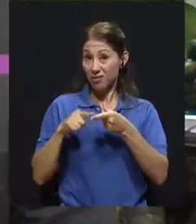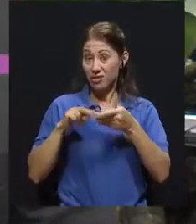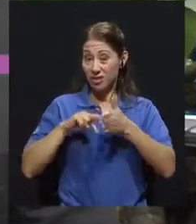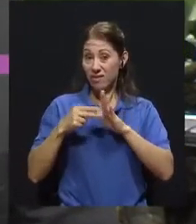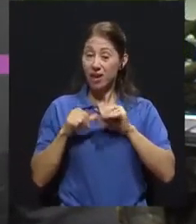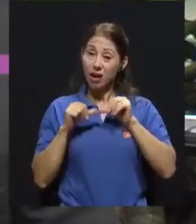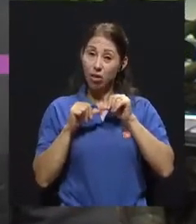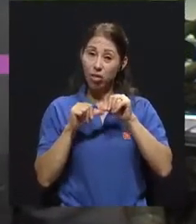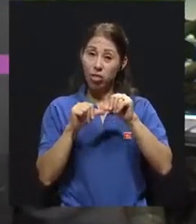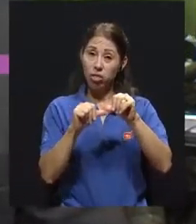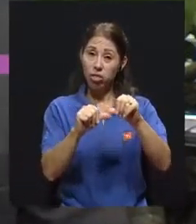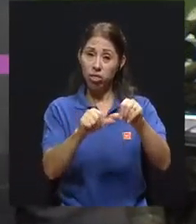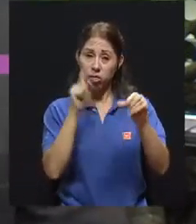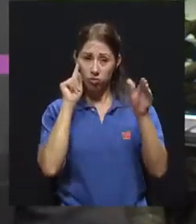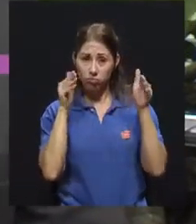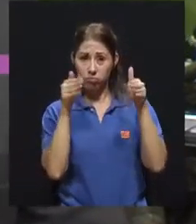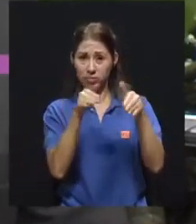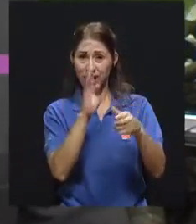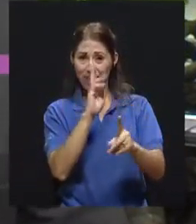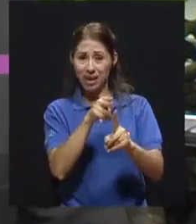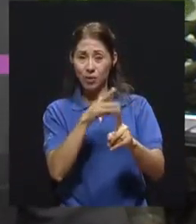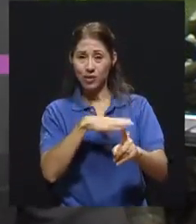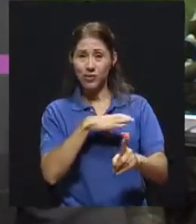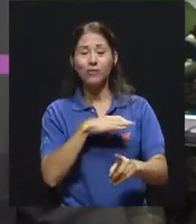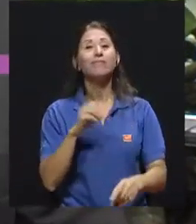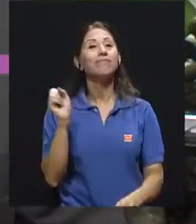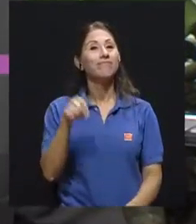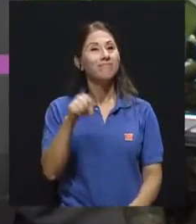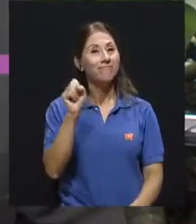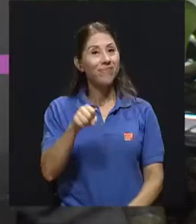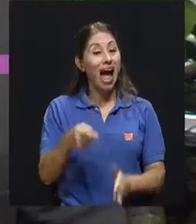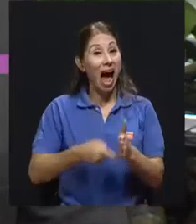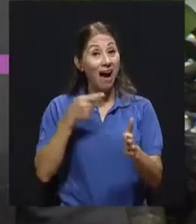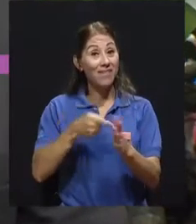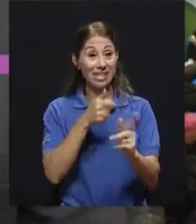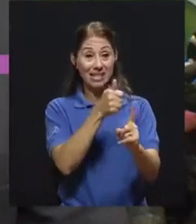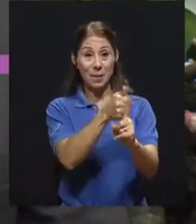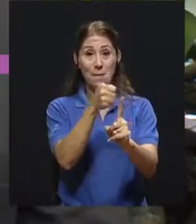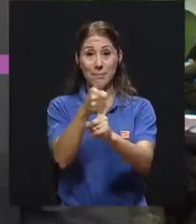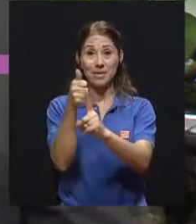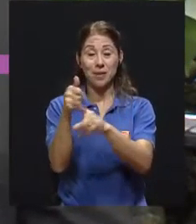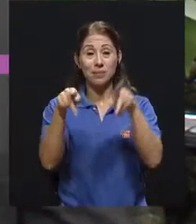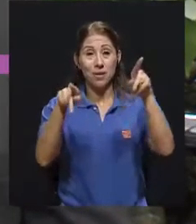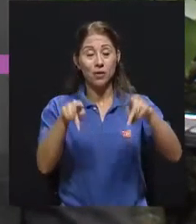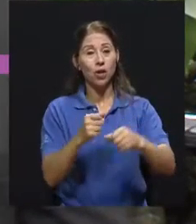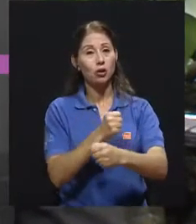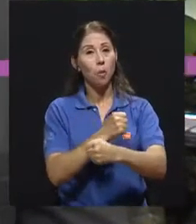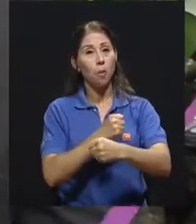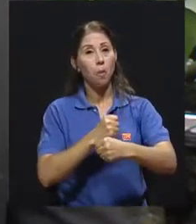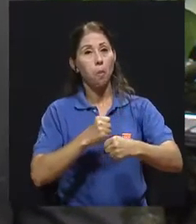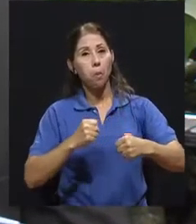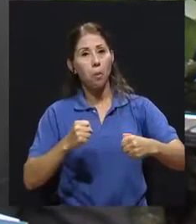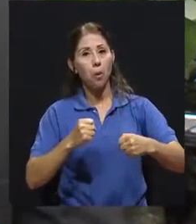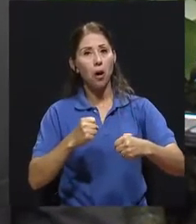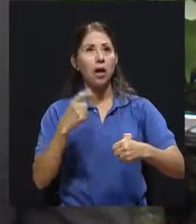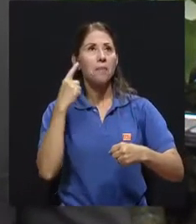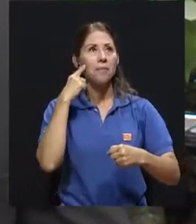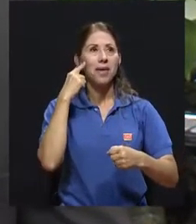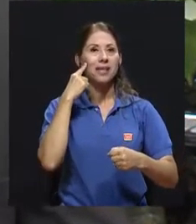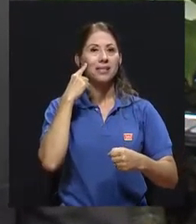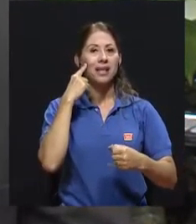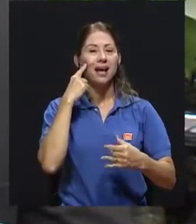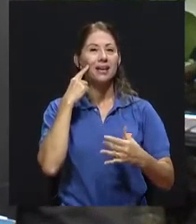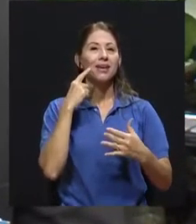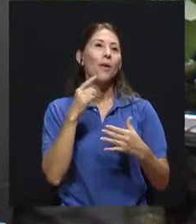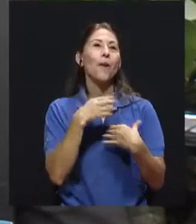condición. Y ellos mismos a veces juegan, se entran en el papel y entonces llegan a una fiesta y dicen, voy a sentarme aquí a la par de la